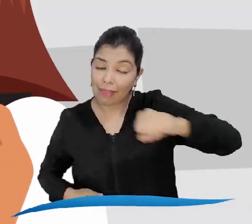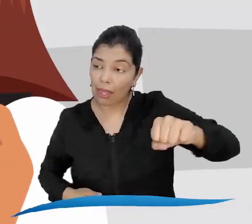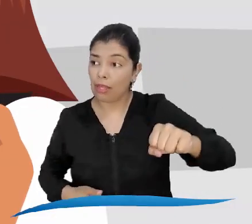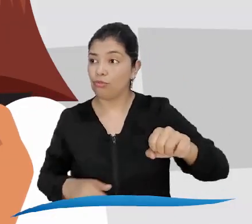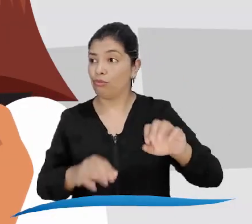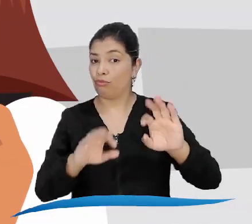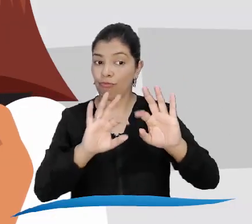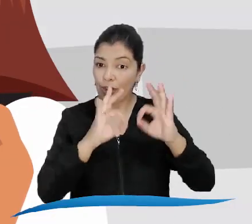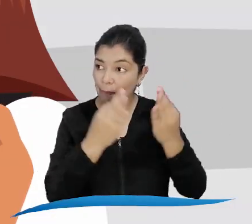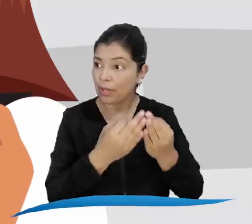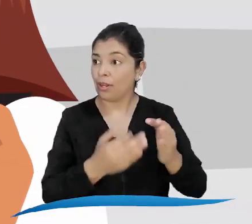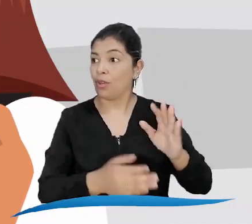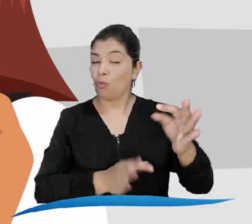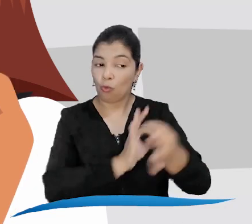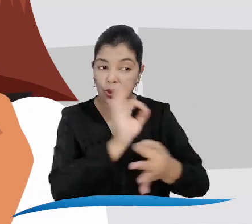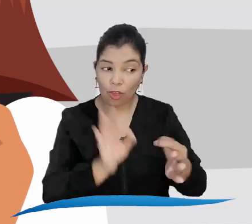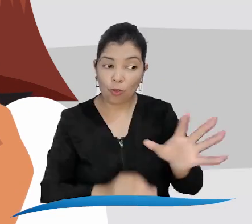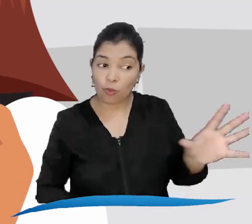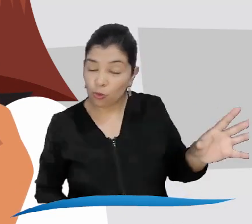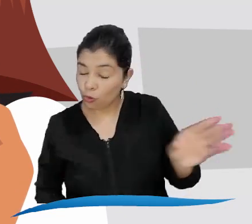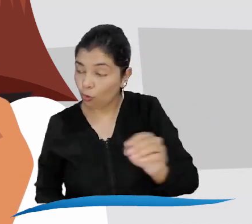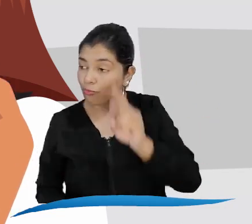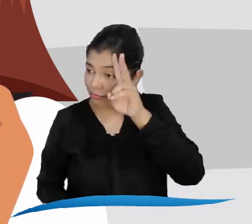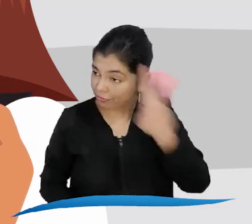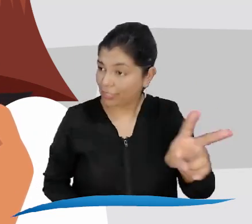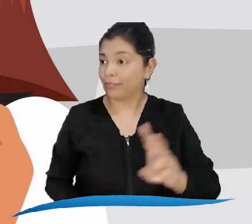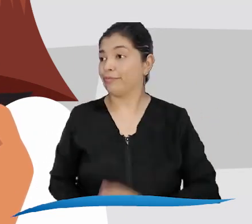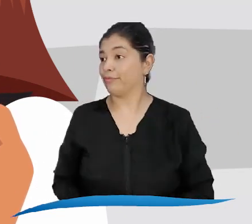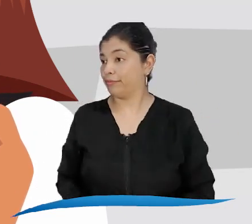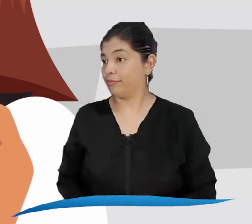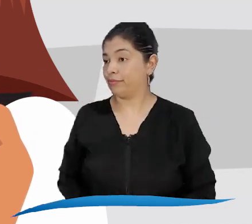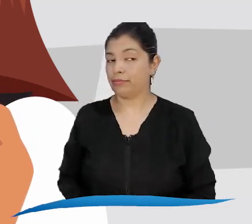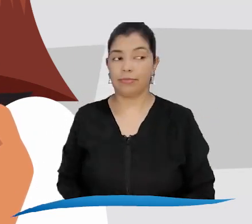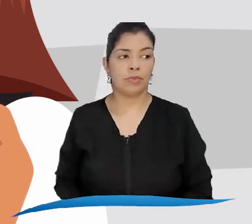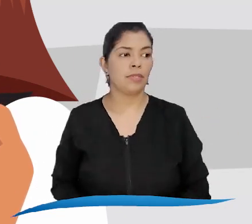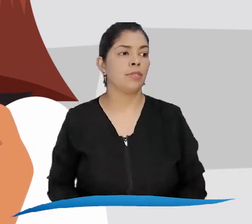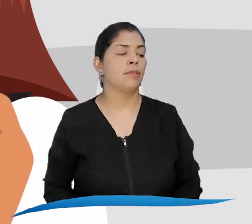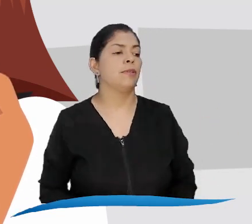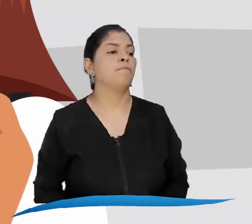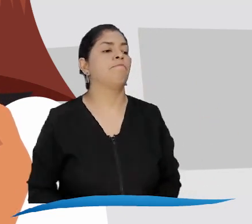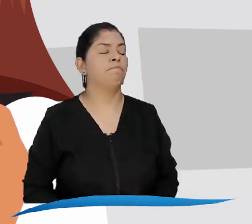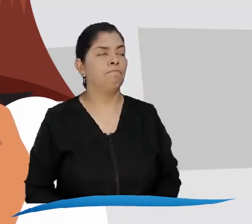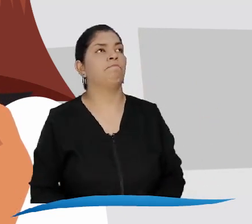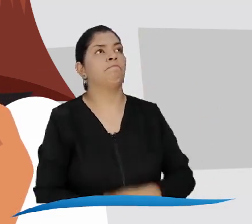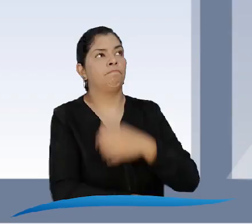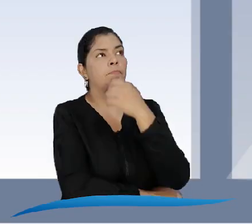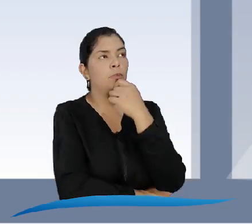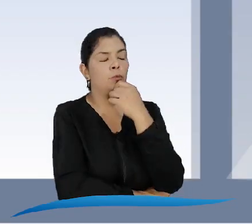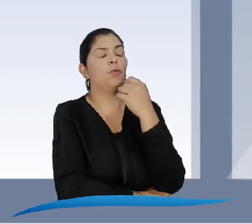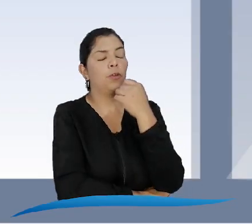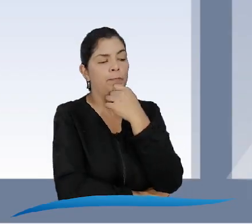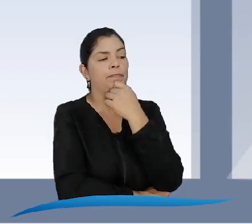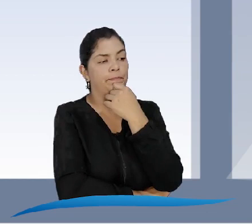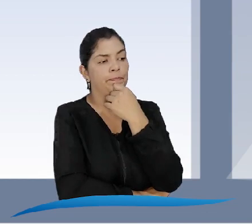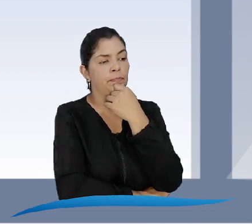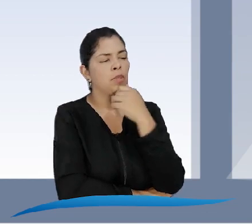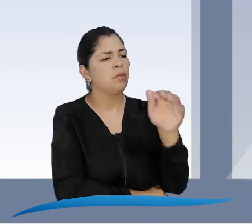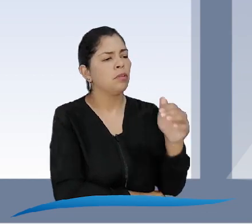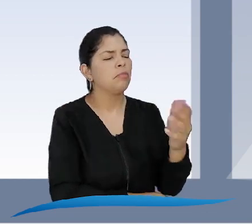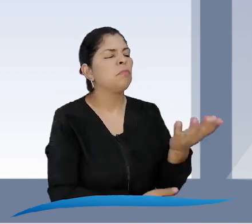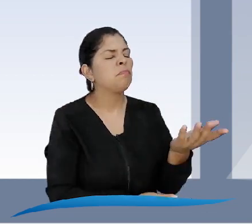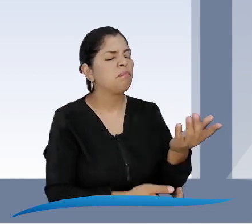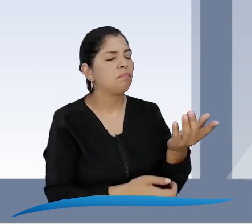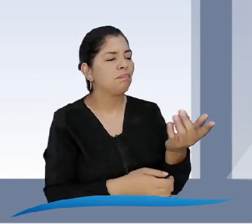influye en los derechos de las personas con discapacidad, sus familias y sus cuidadores. Veo, veo.